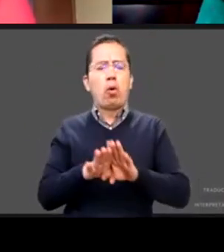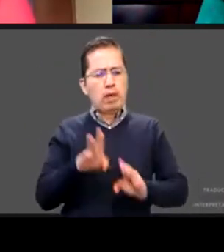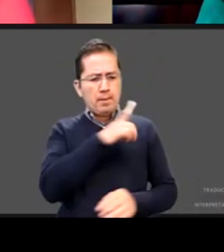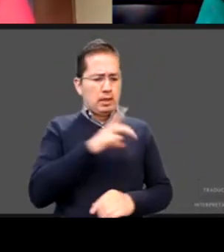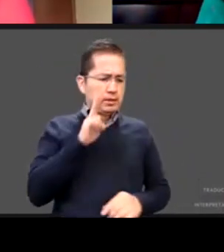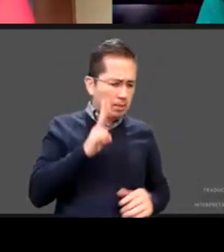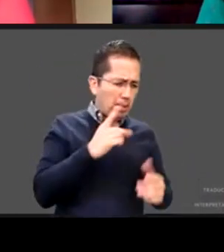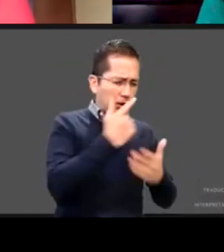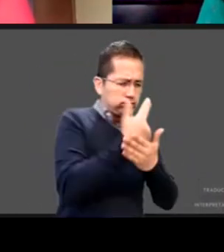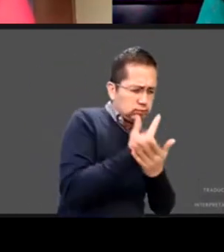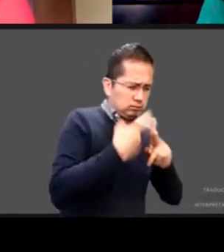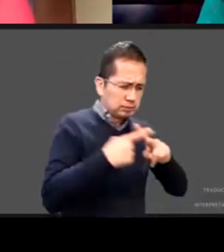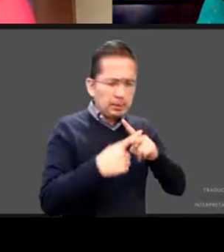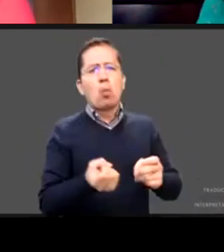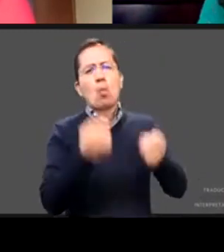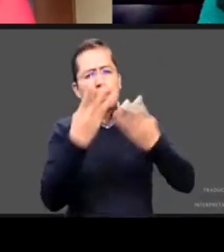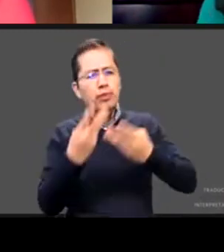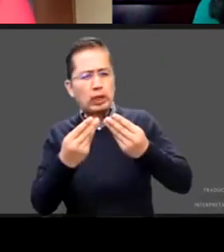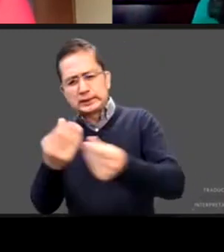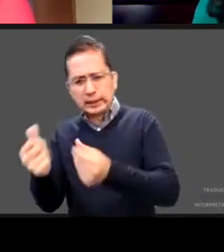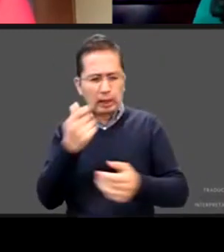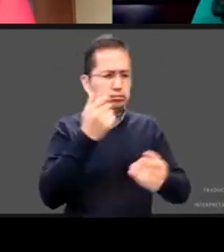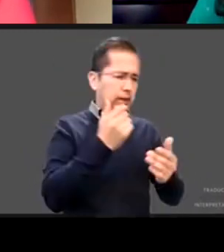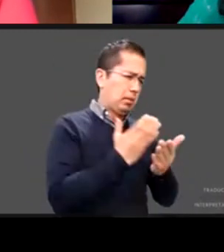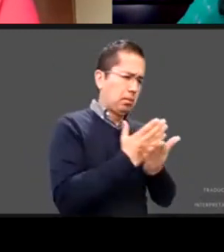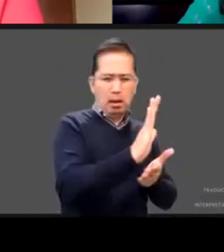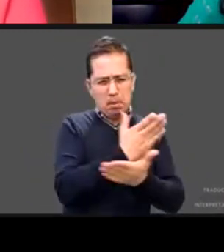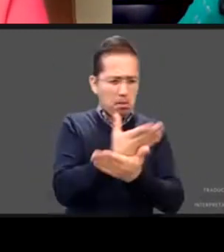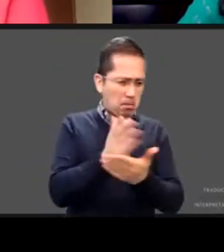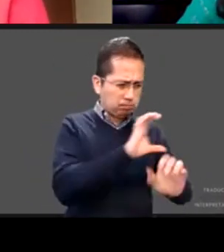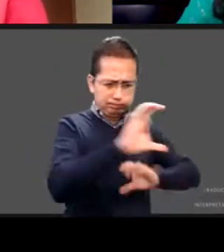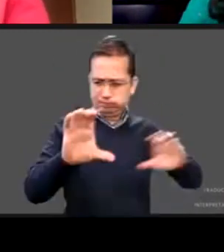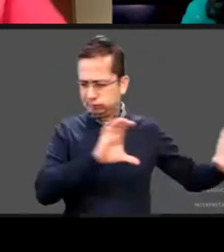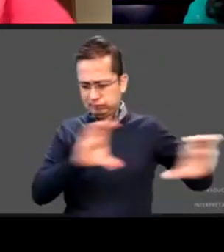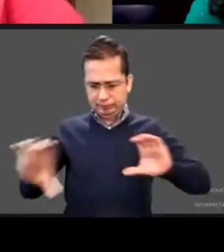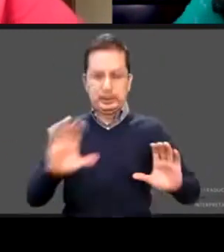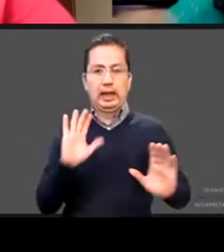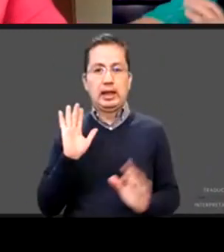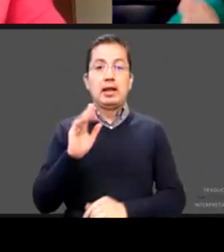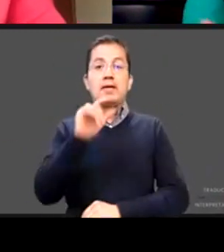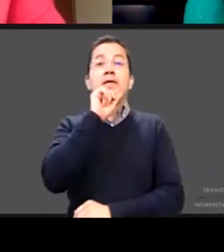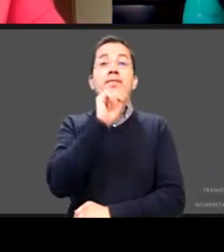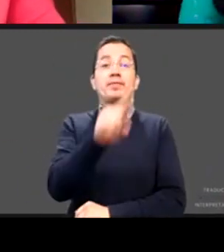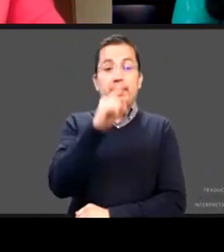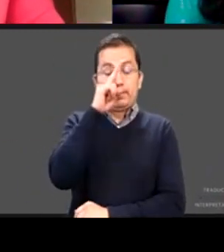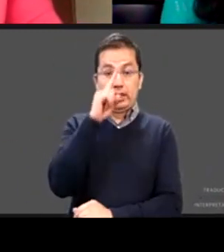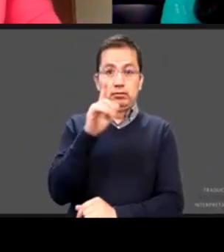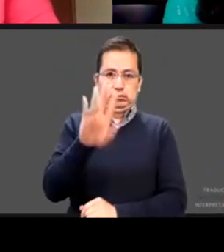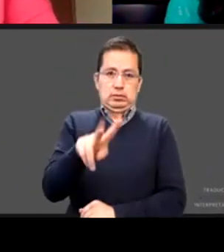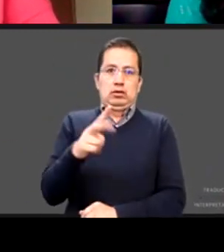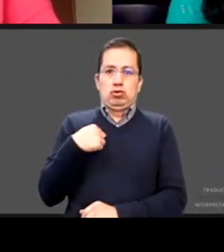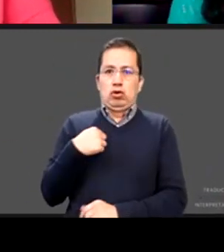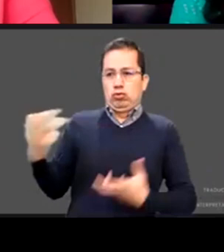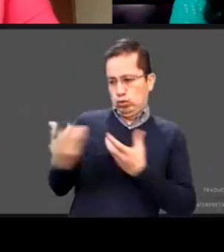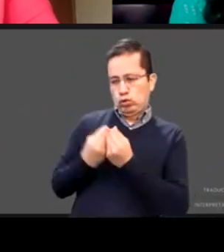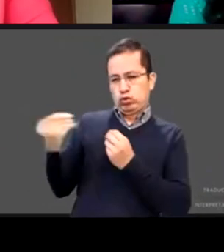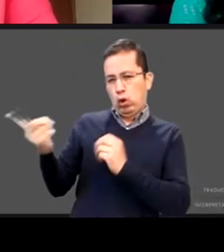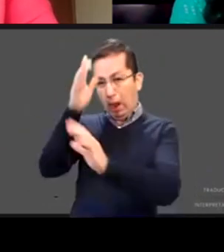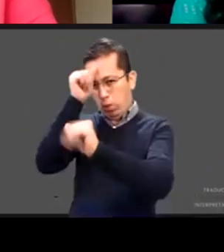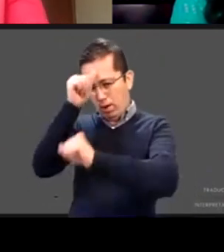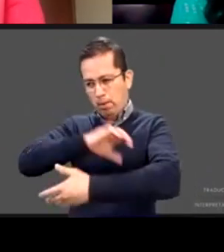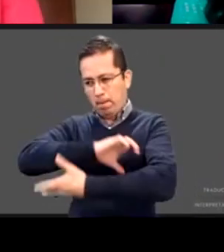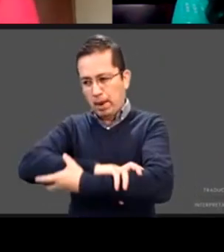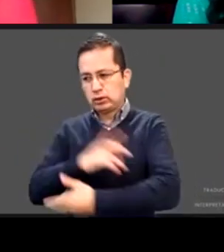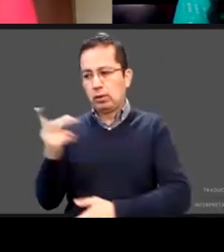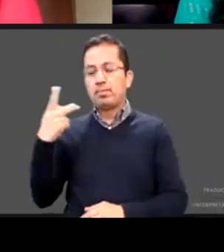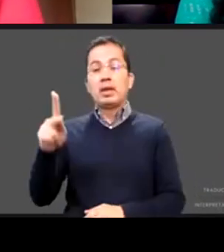y gran parte de la injerencia del pacto del que yo también me toca formar parte como hospital infantil y me honro mucho de ello es que lo que se debería reportar